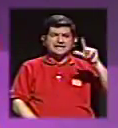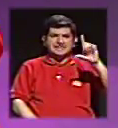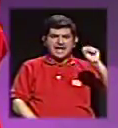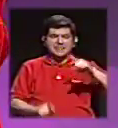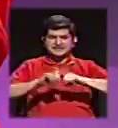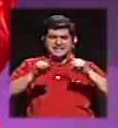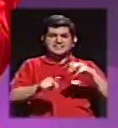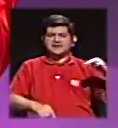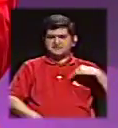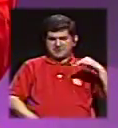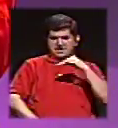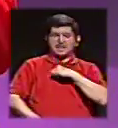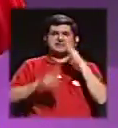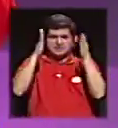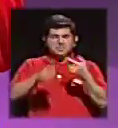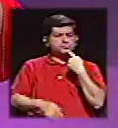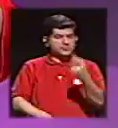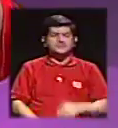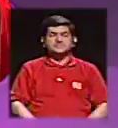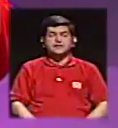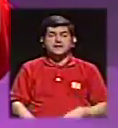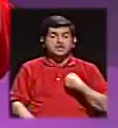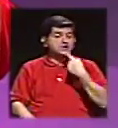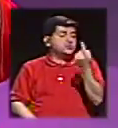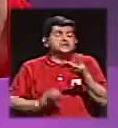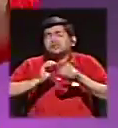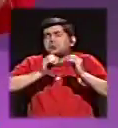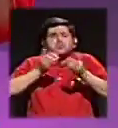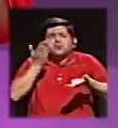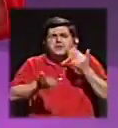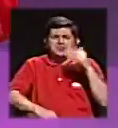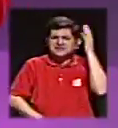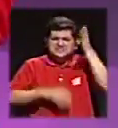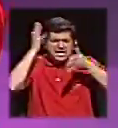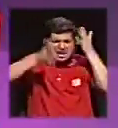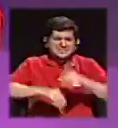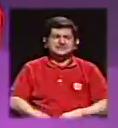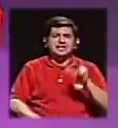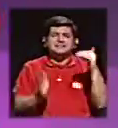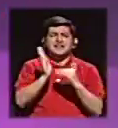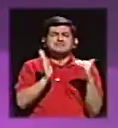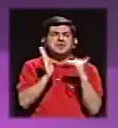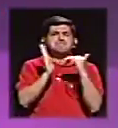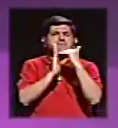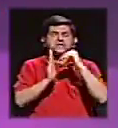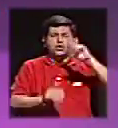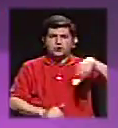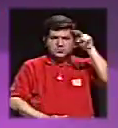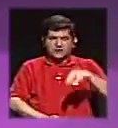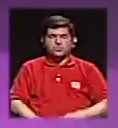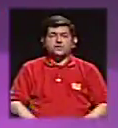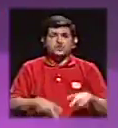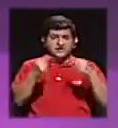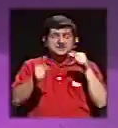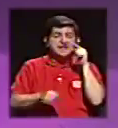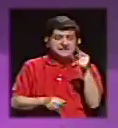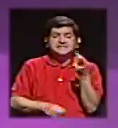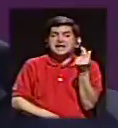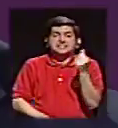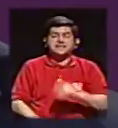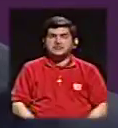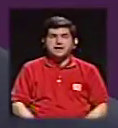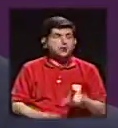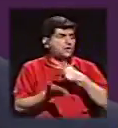ministros que venden, y voy a inventar las cifras en este momento, 3 mil millones de colones y gastan 3 mil millones de colones.